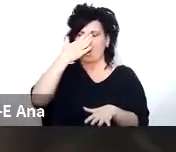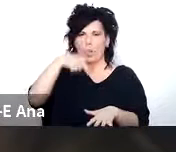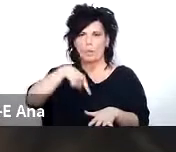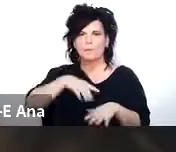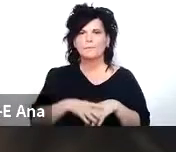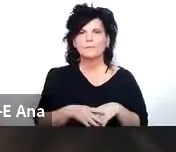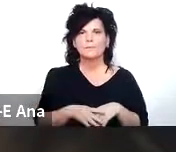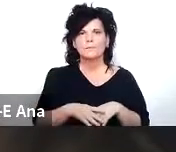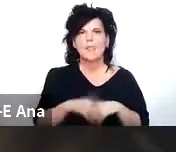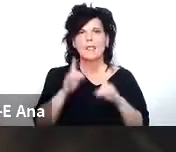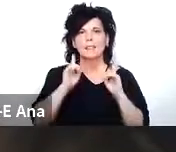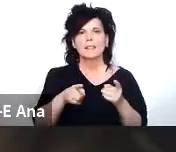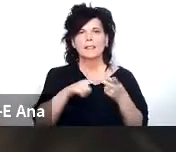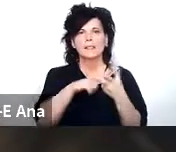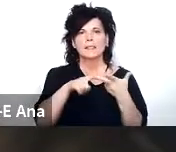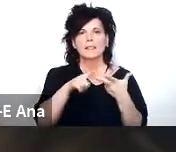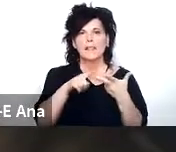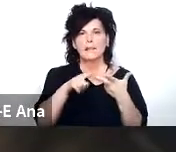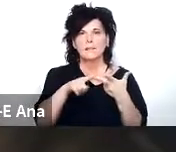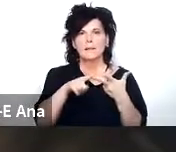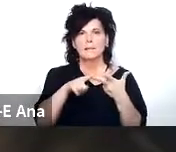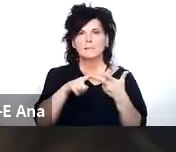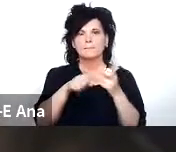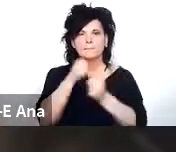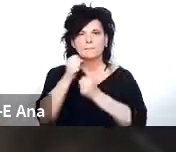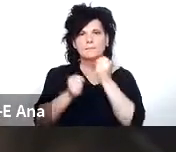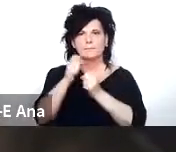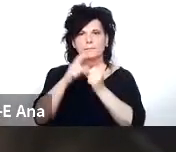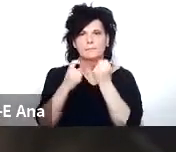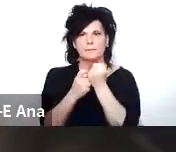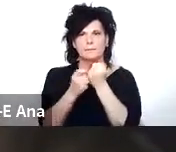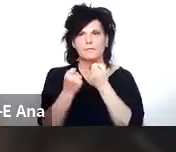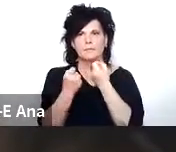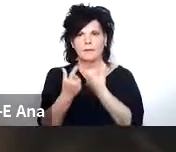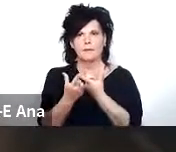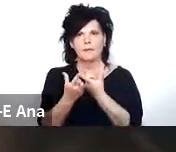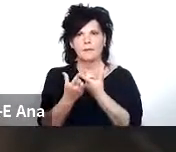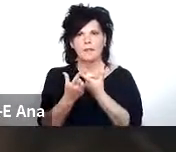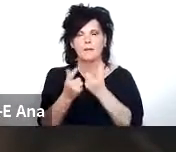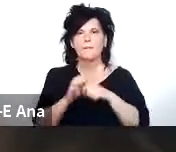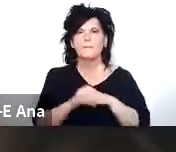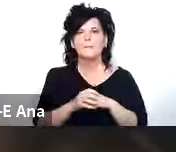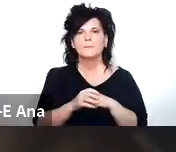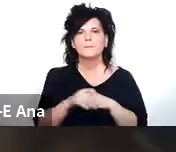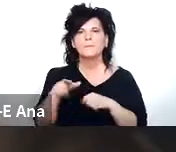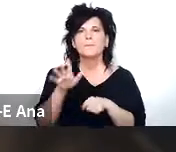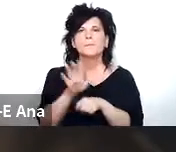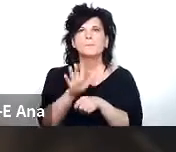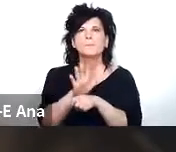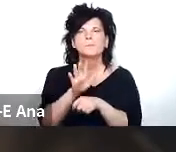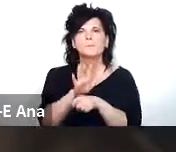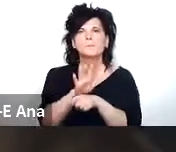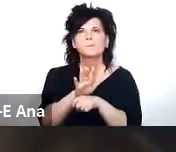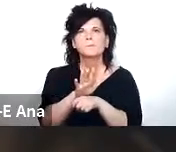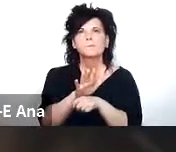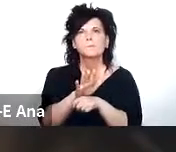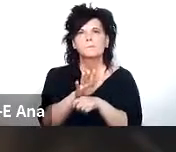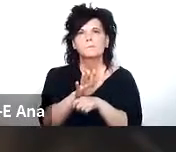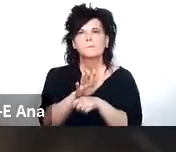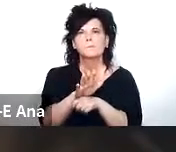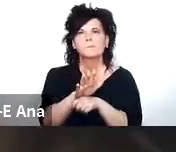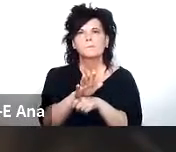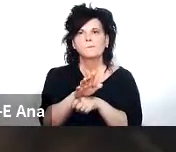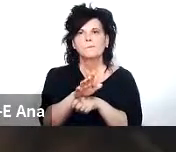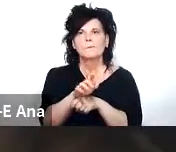los proveedores de servicios de internet o ISP por su sigla en inglés que son quienes le contratan